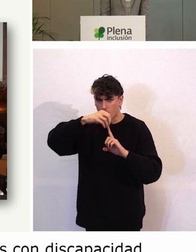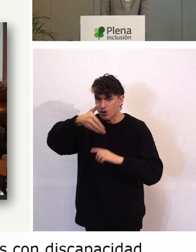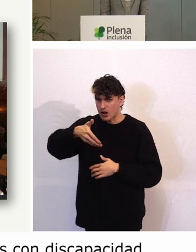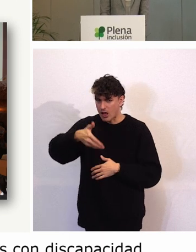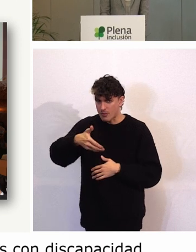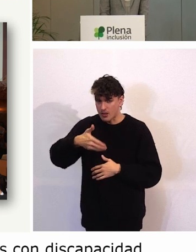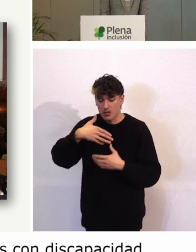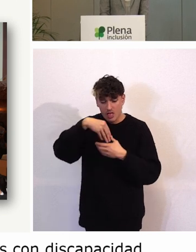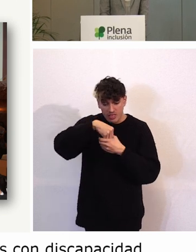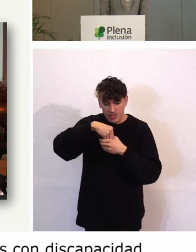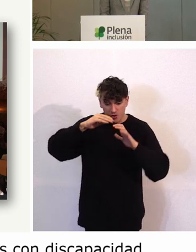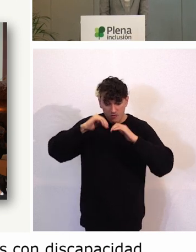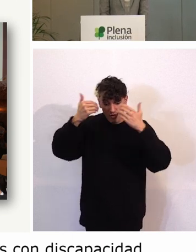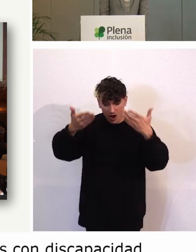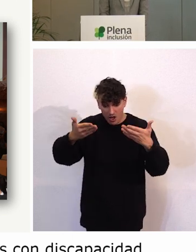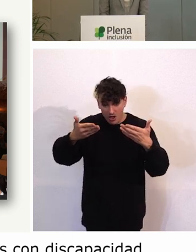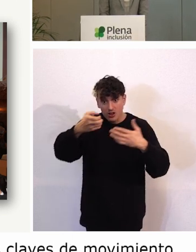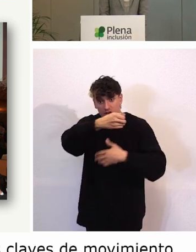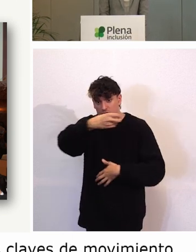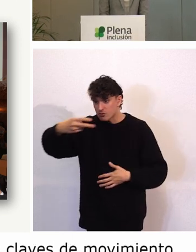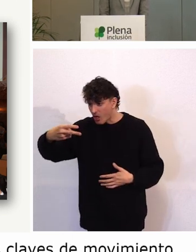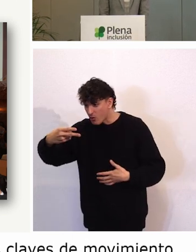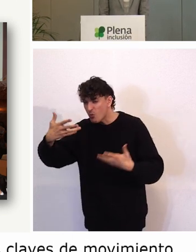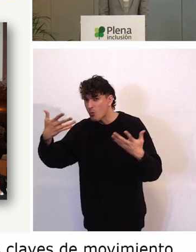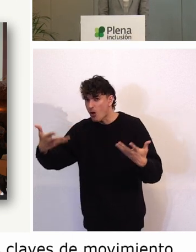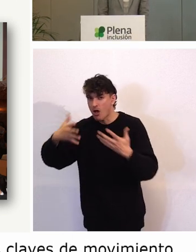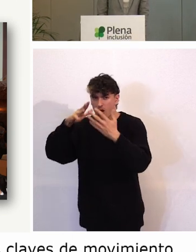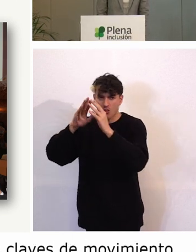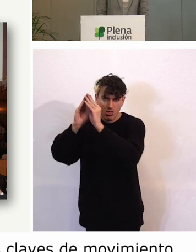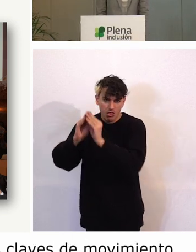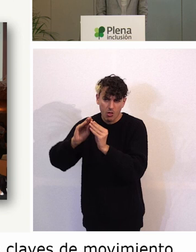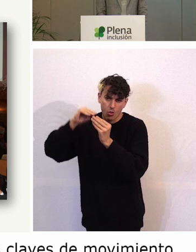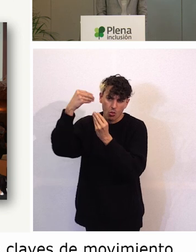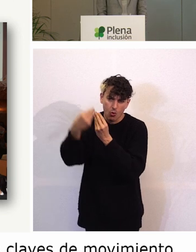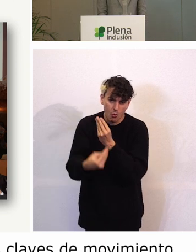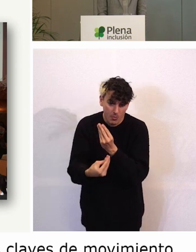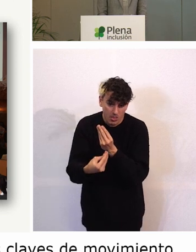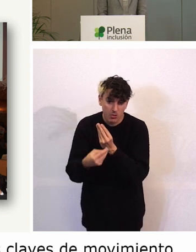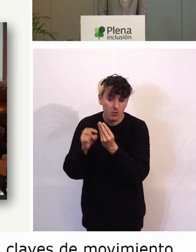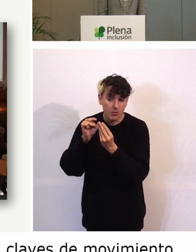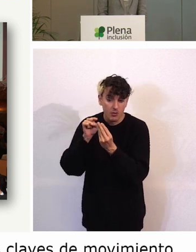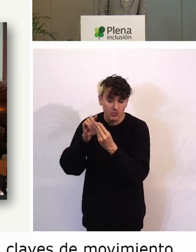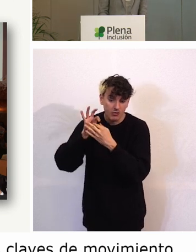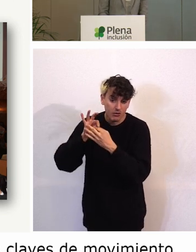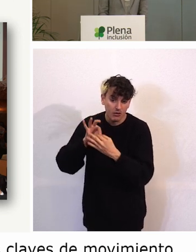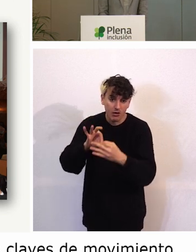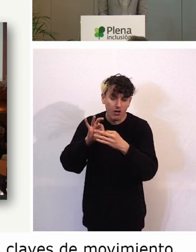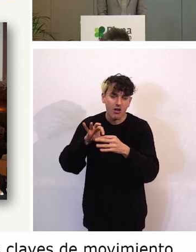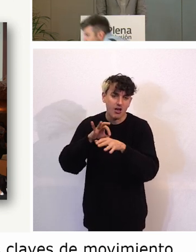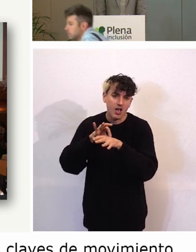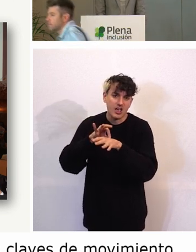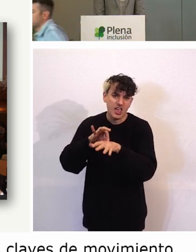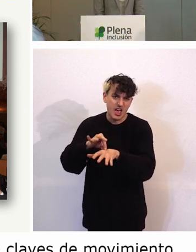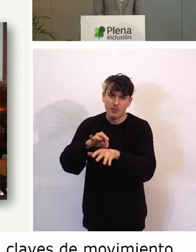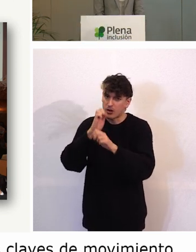externo. Y el resultado fue un documento que supuso la guía para los próximos años. En ese